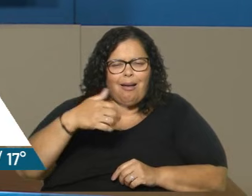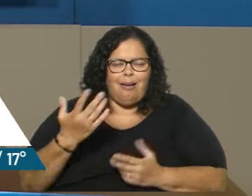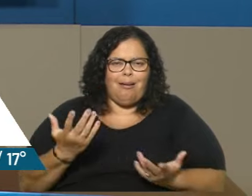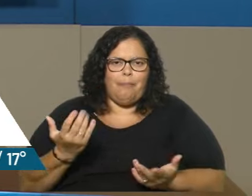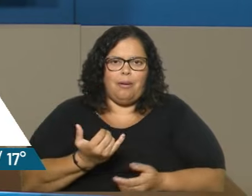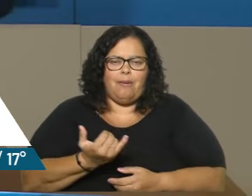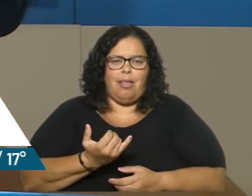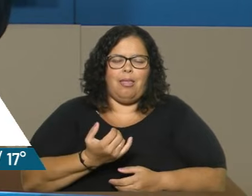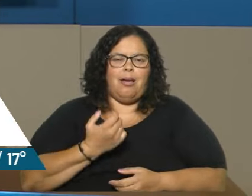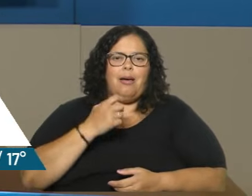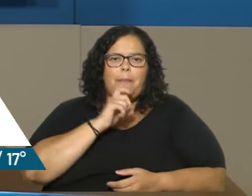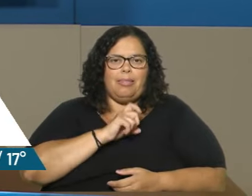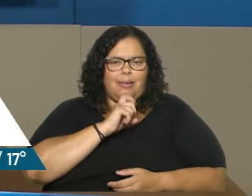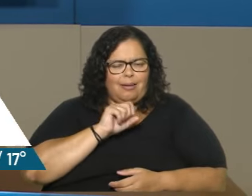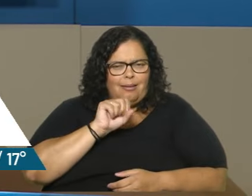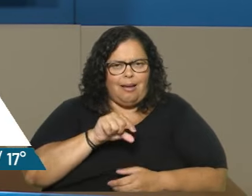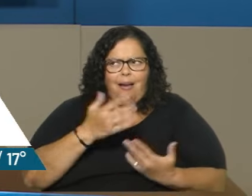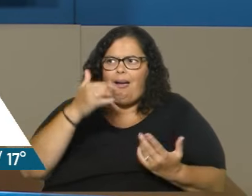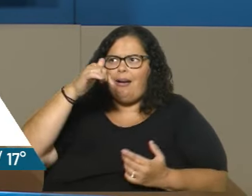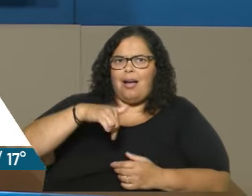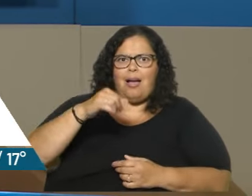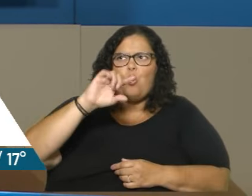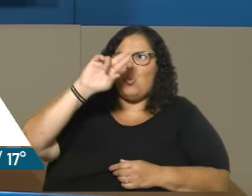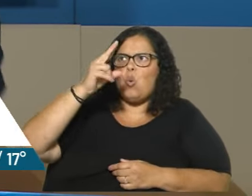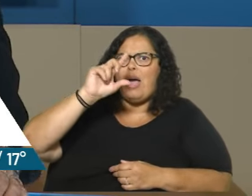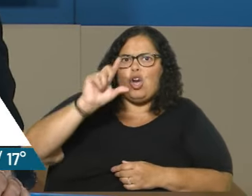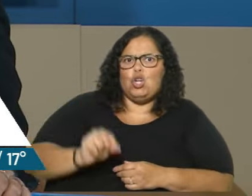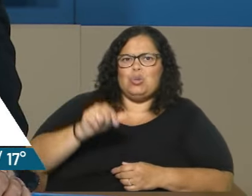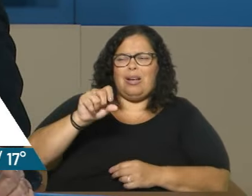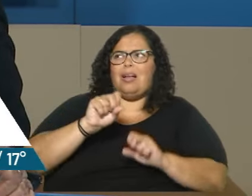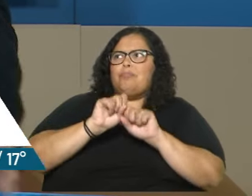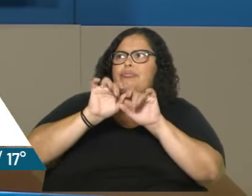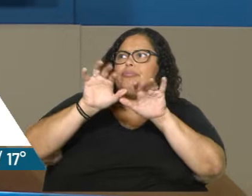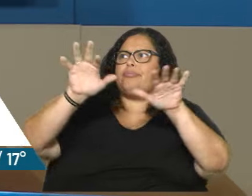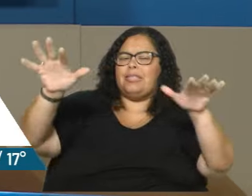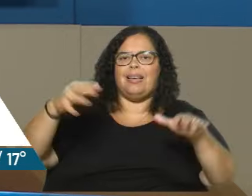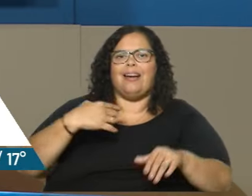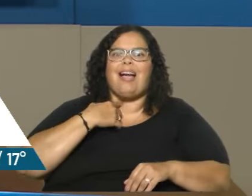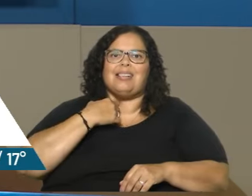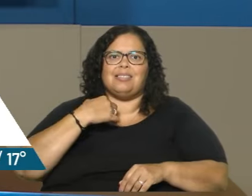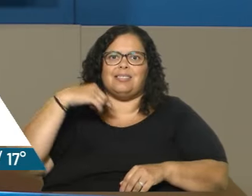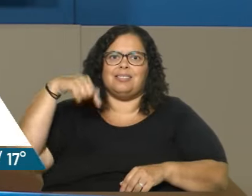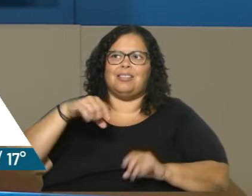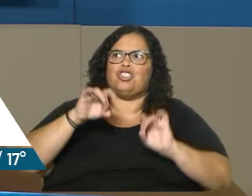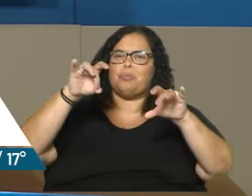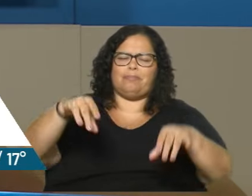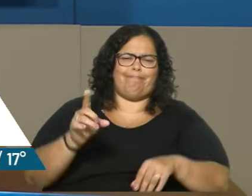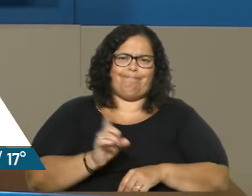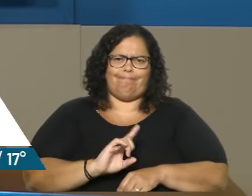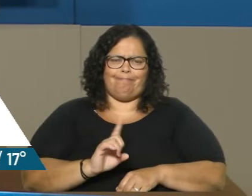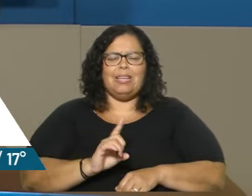Uruguay y que el cono sur libere gas metano. Ahora, ok, tú me dices, ¿cómo haríamos